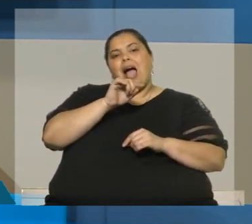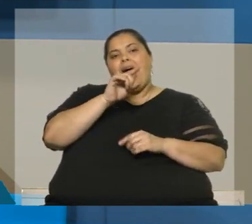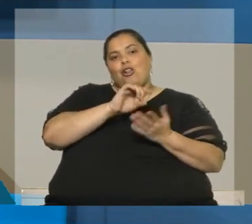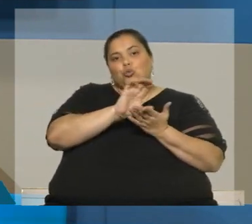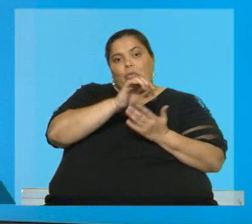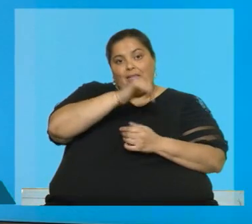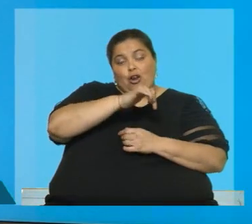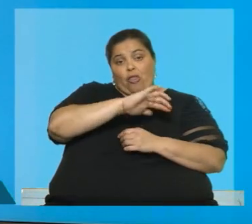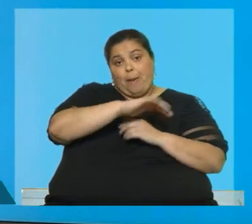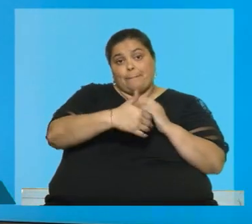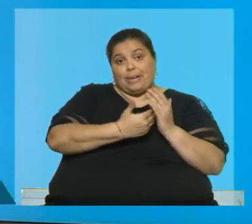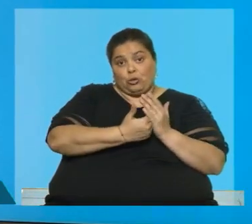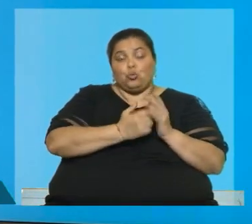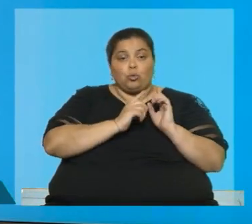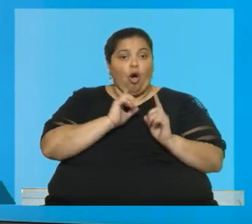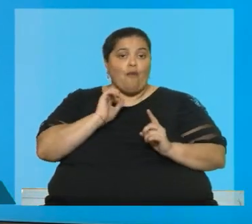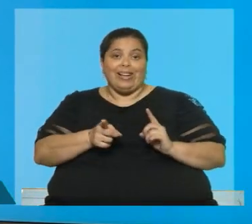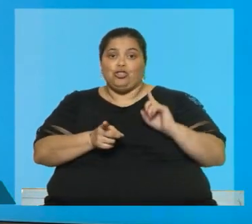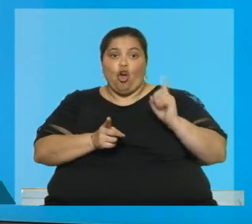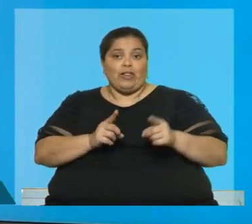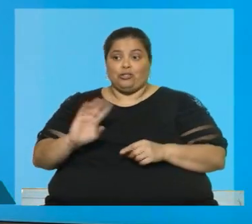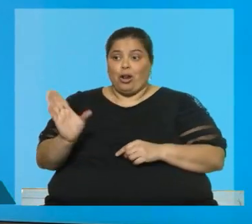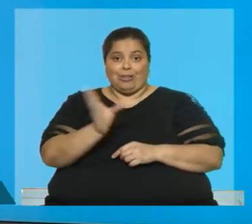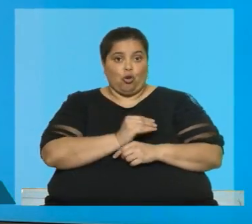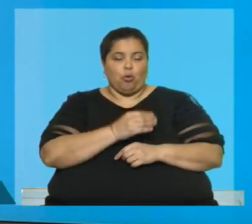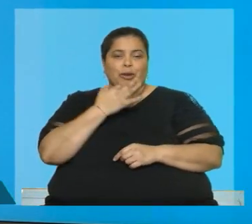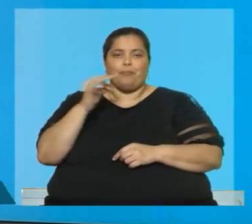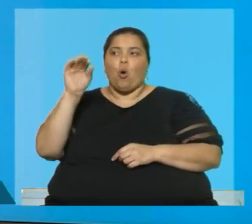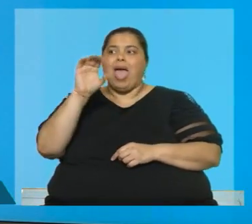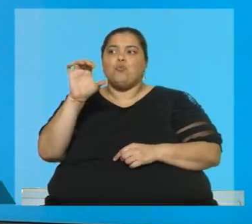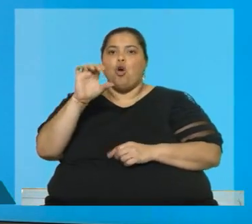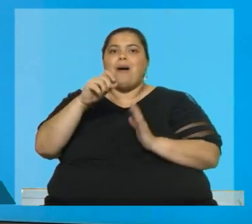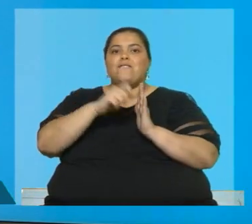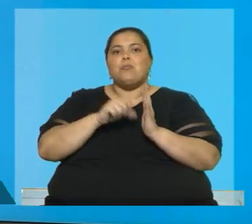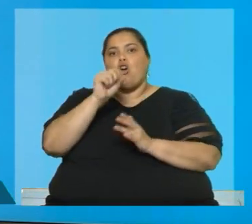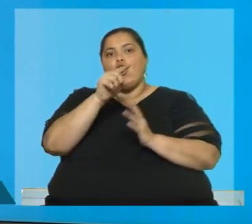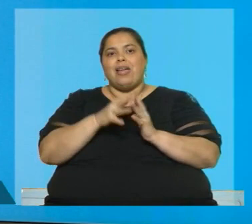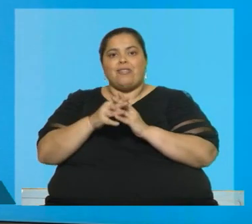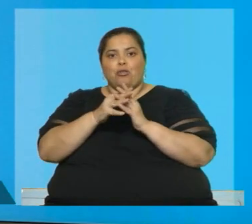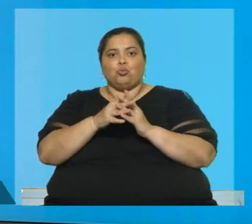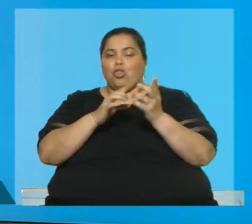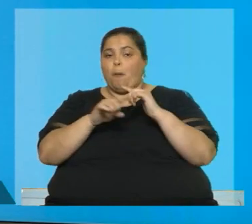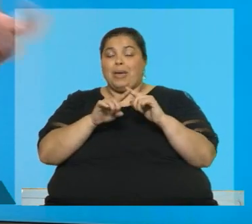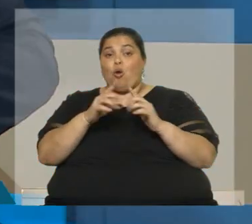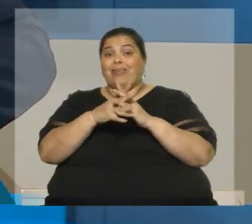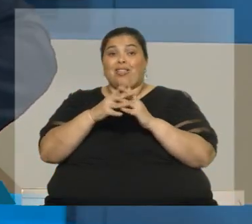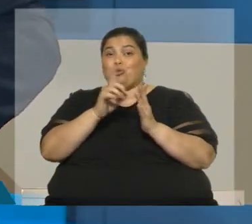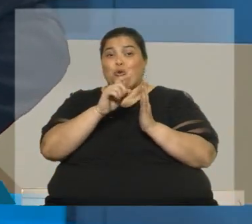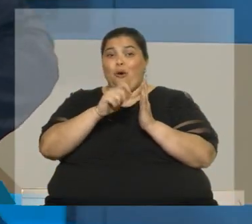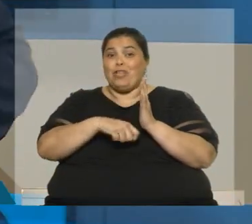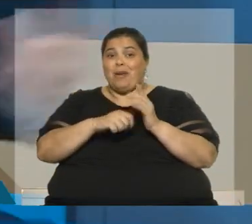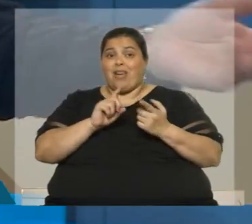Bueno, de hecho, Europa firmó, por ejemplo, acuerdos con Estados Unidos y Estados Unidos no estaba firmando el acuerdo climático de París. O Vietnam.